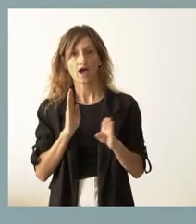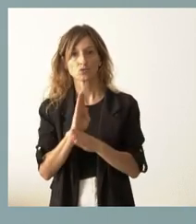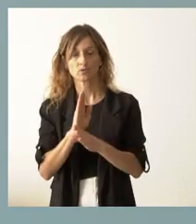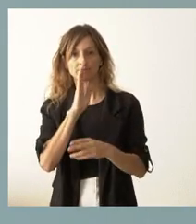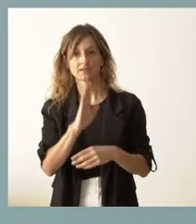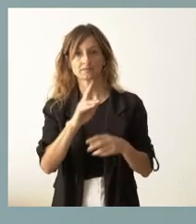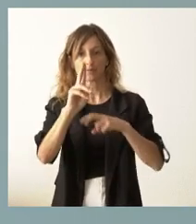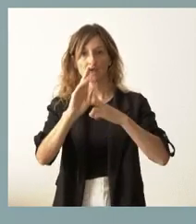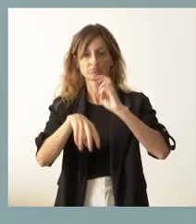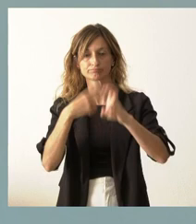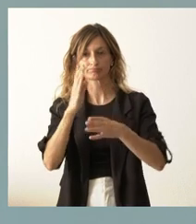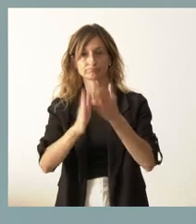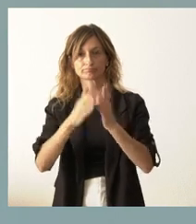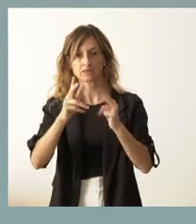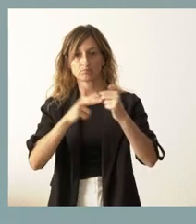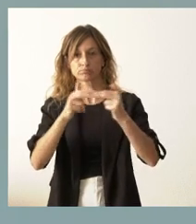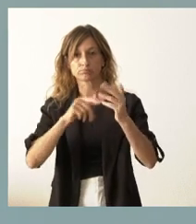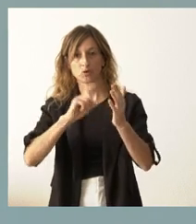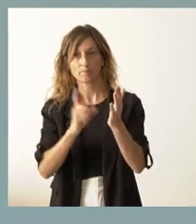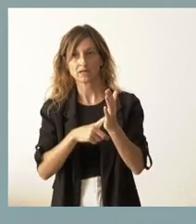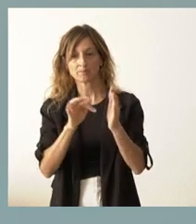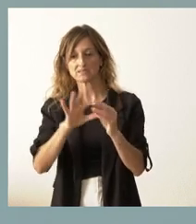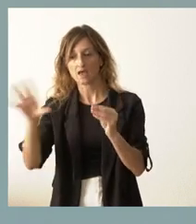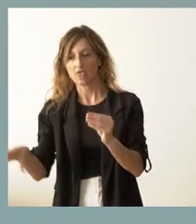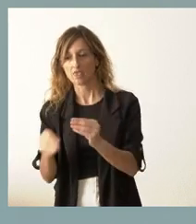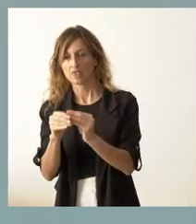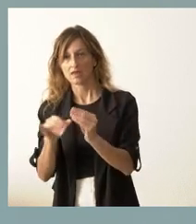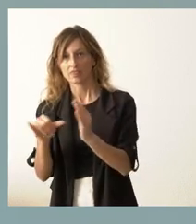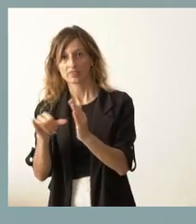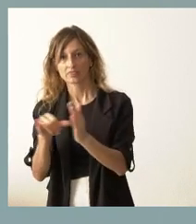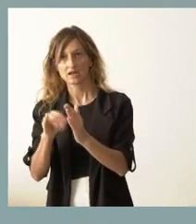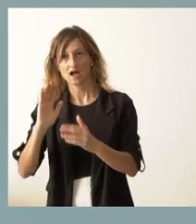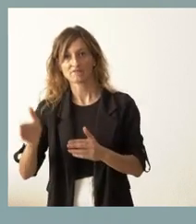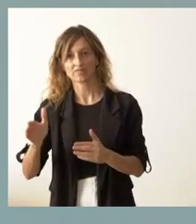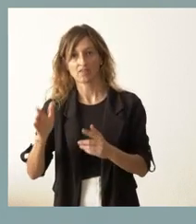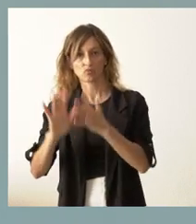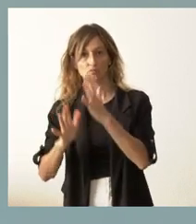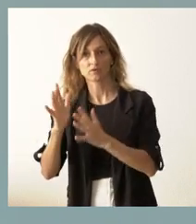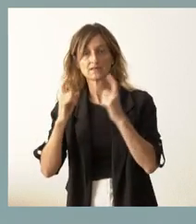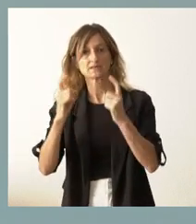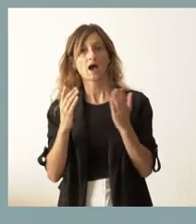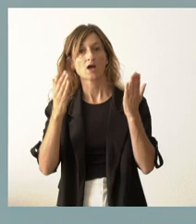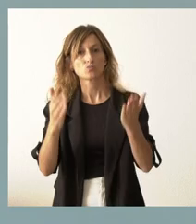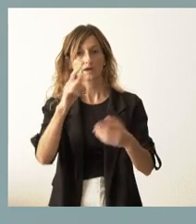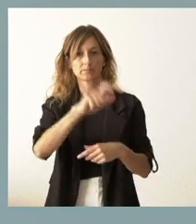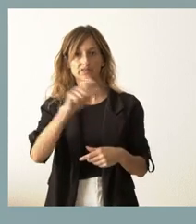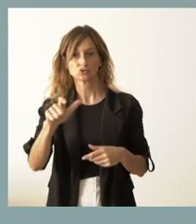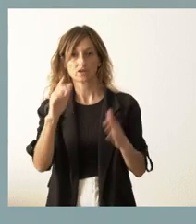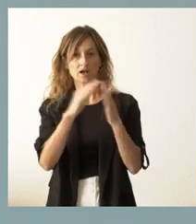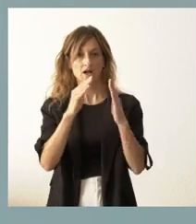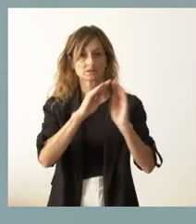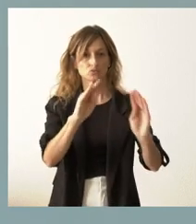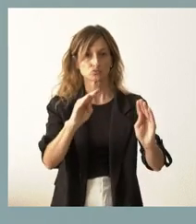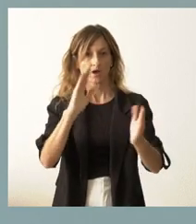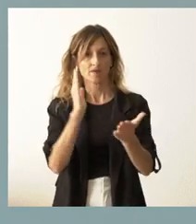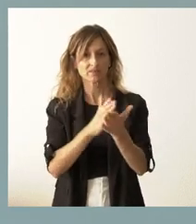rehabilitación y reconstrucción total de las viviendas y los anejos afectados en esta idea de procurar ayudar a las personas cuyas viviendas han